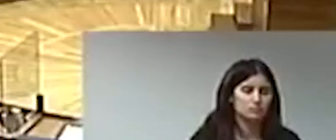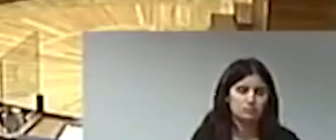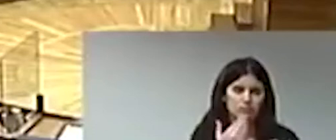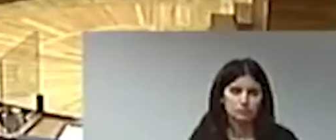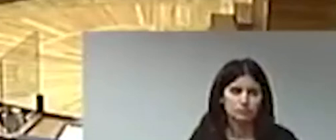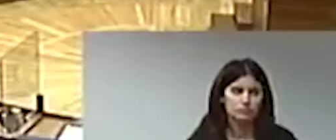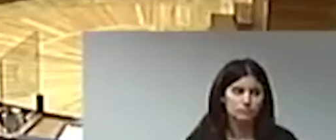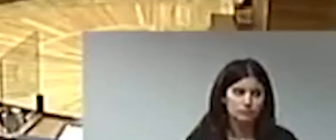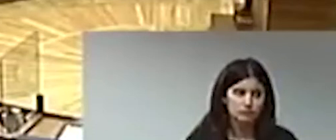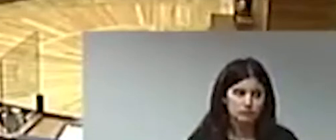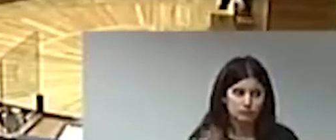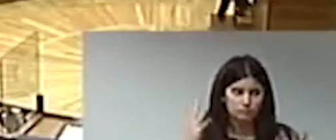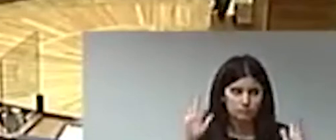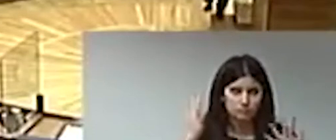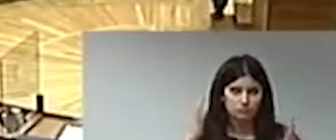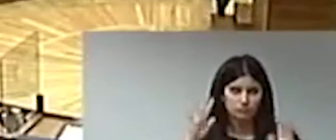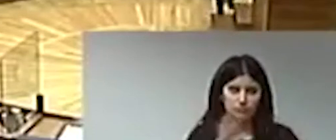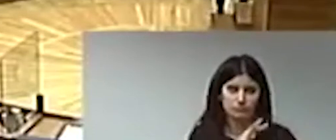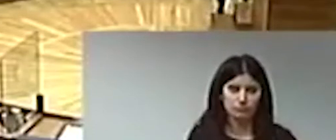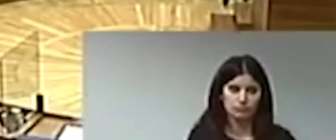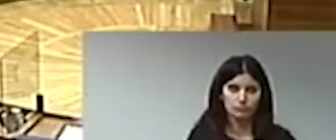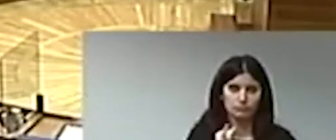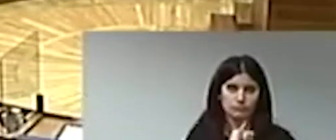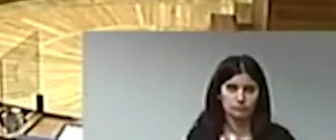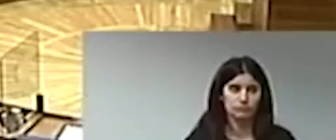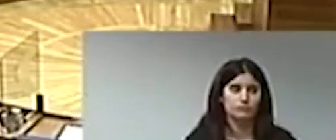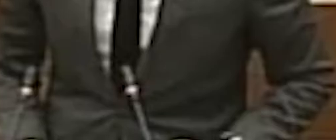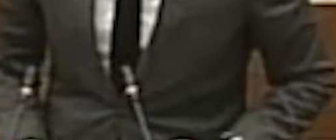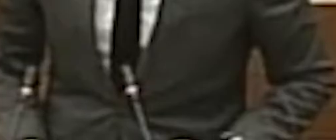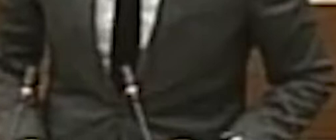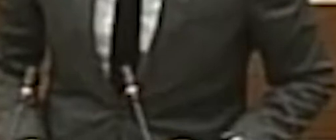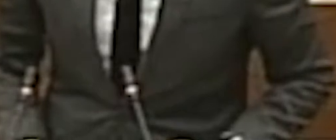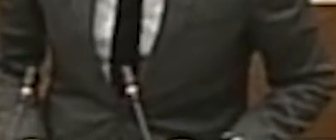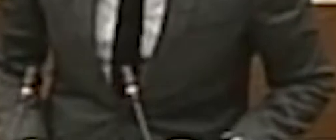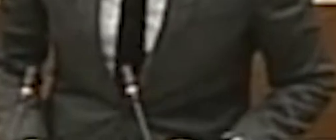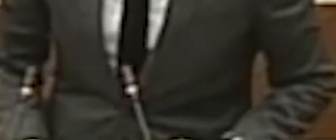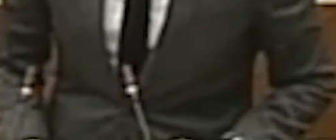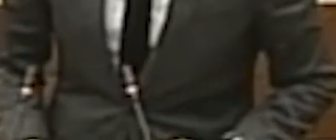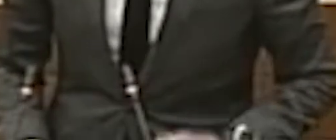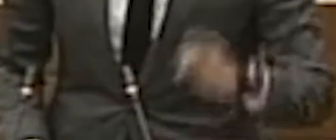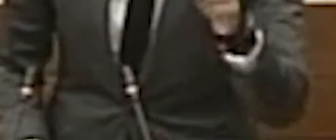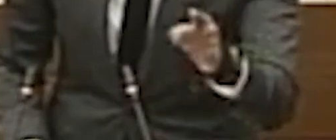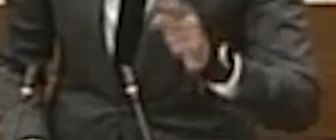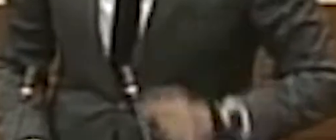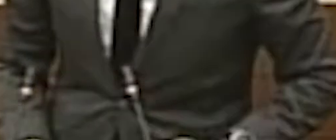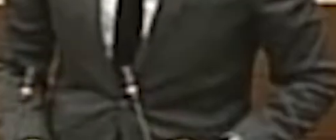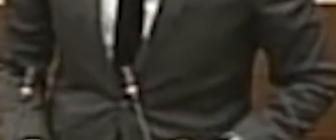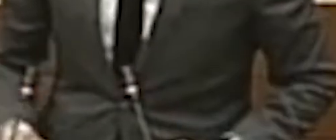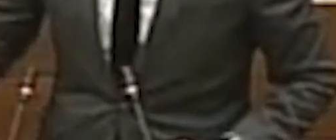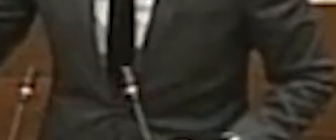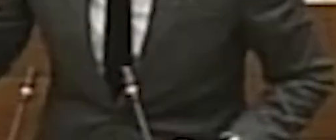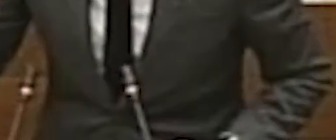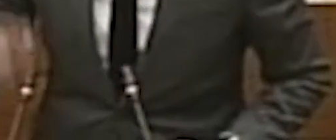El portavoz de Sanidad del Grupo Popular en las Cortes Valencianas, José Juan Zaplana, denuncia que una consellera condenada por